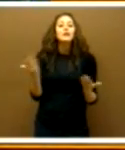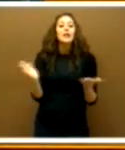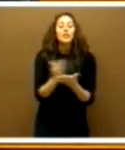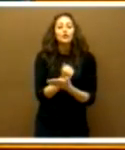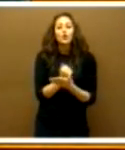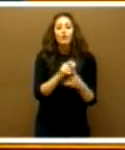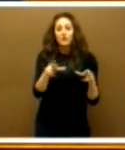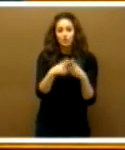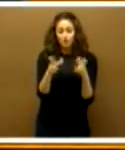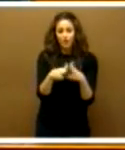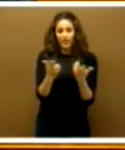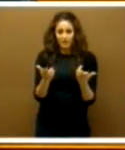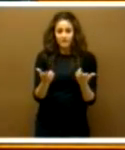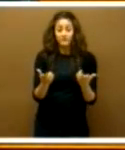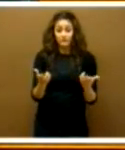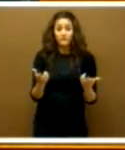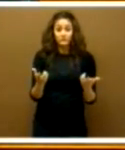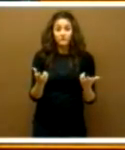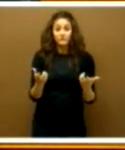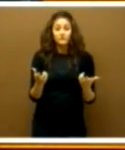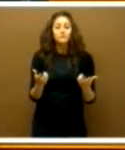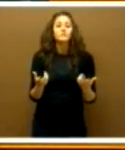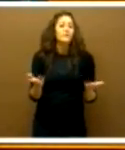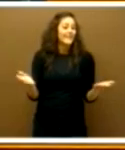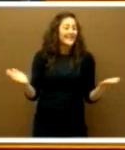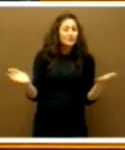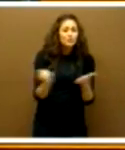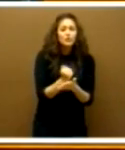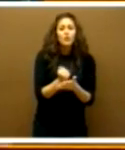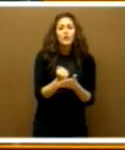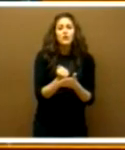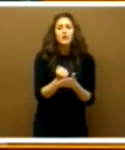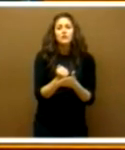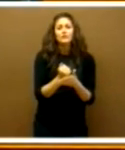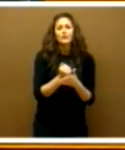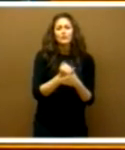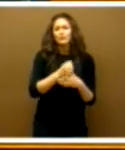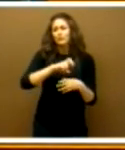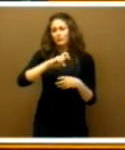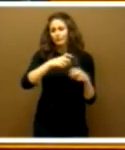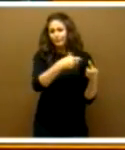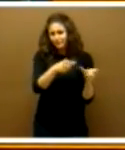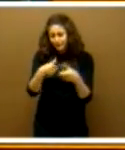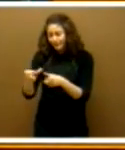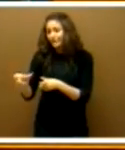en todas sus variantes. ¿Y